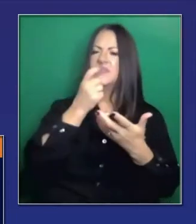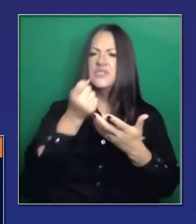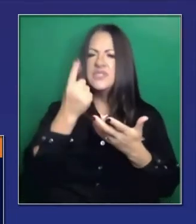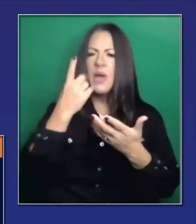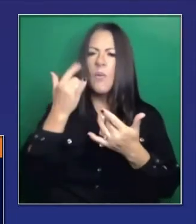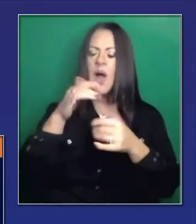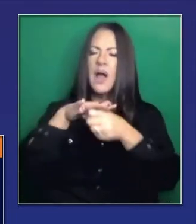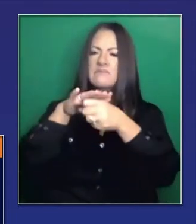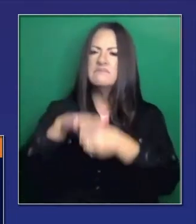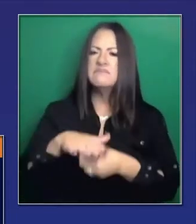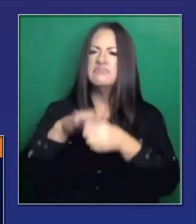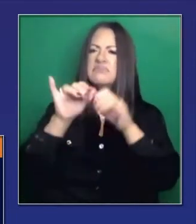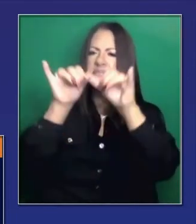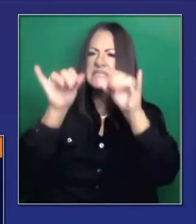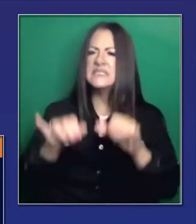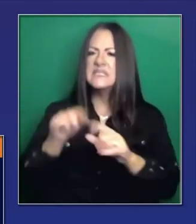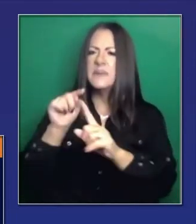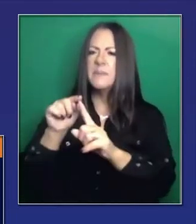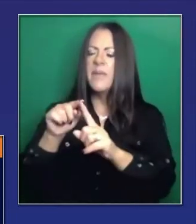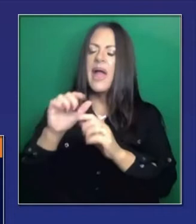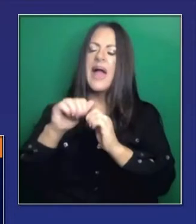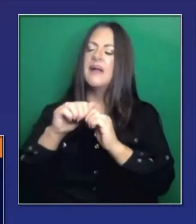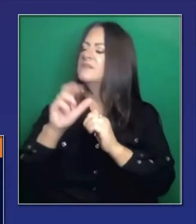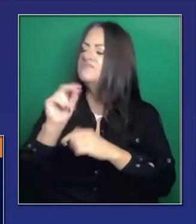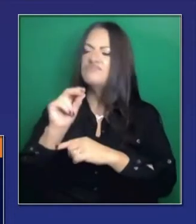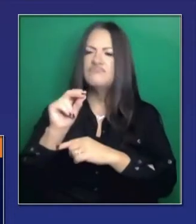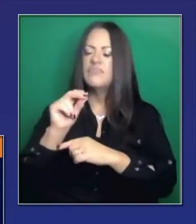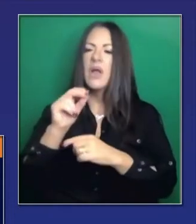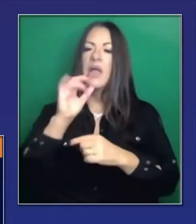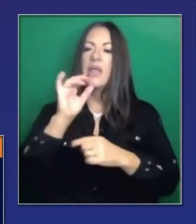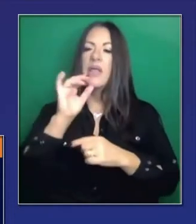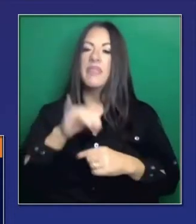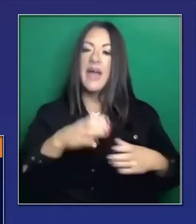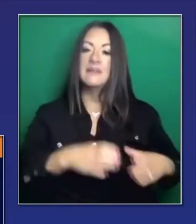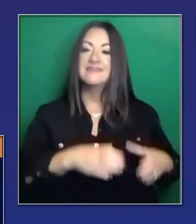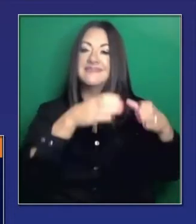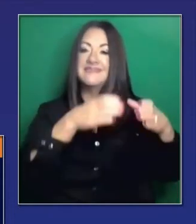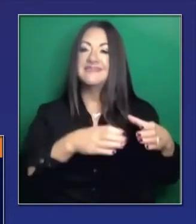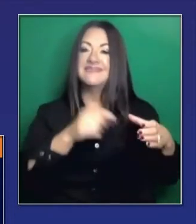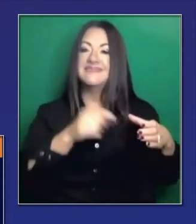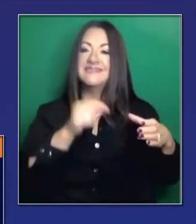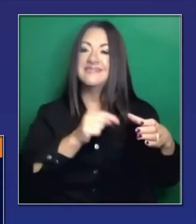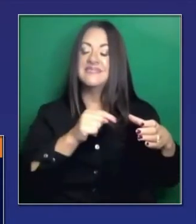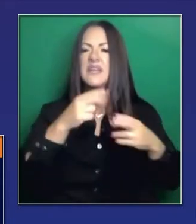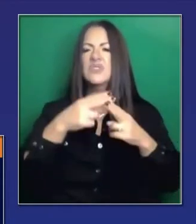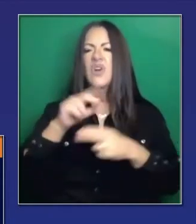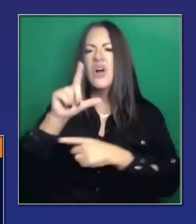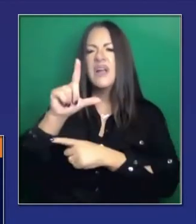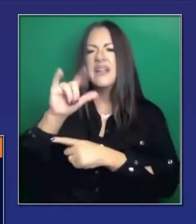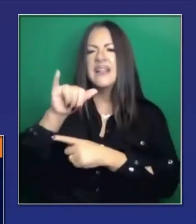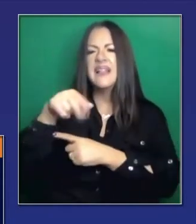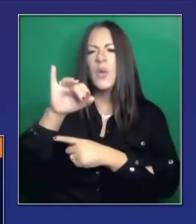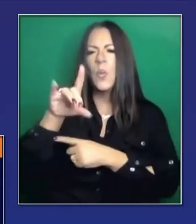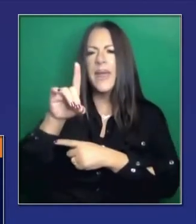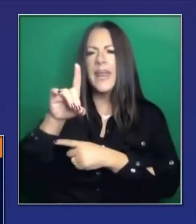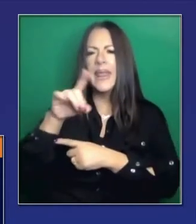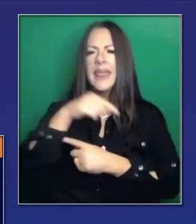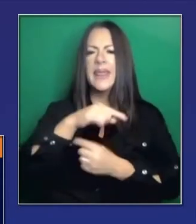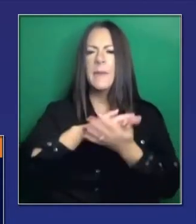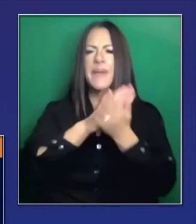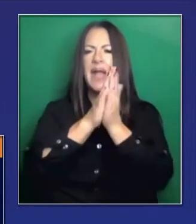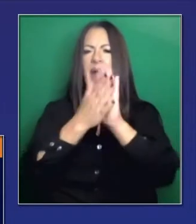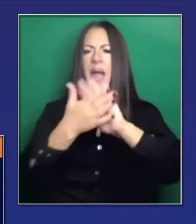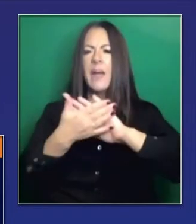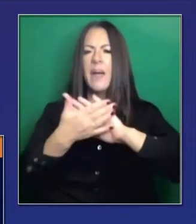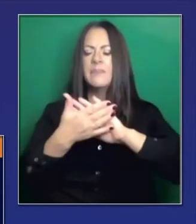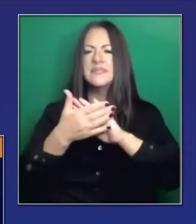al sistema en relación a la conversión del líquido a gas. Y las condiciones gélidas que ocurren.